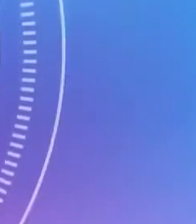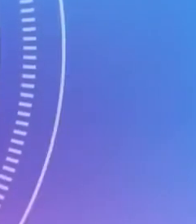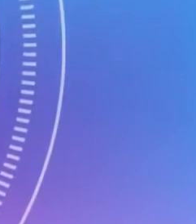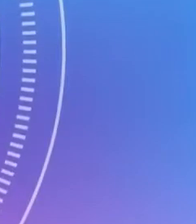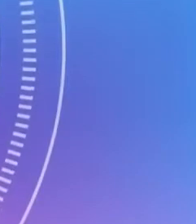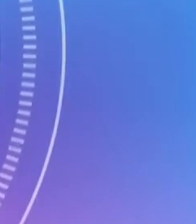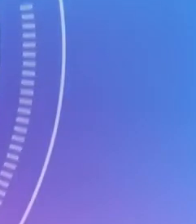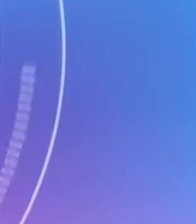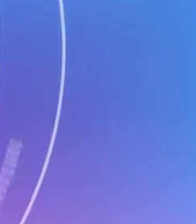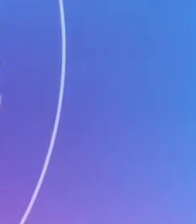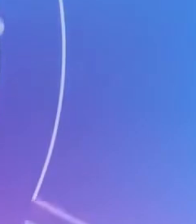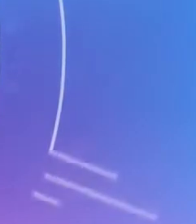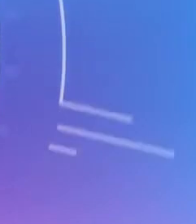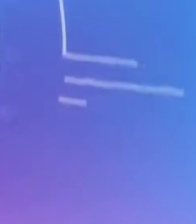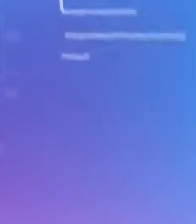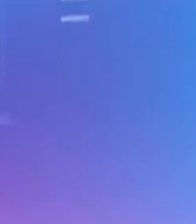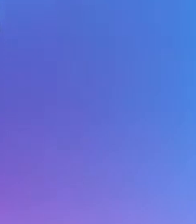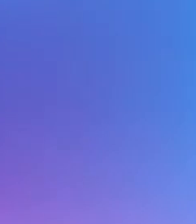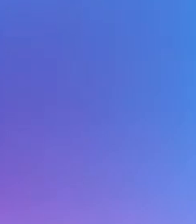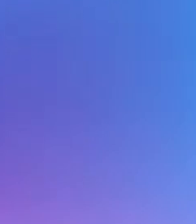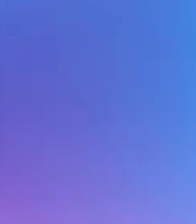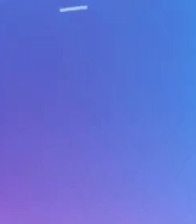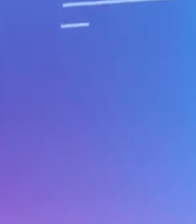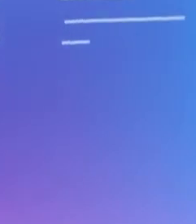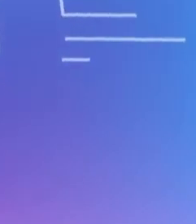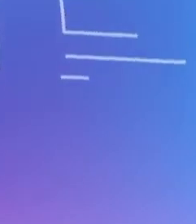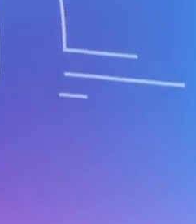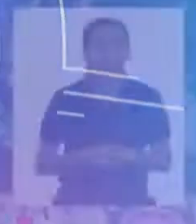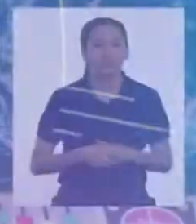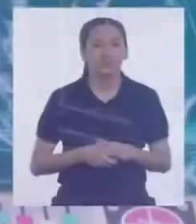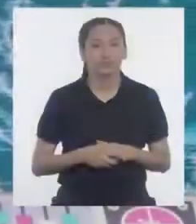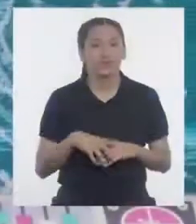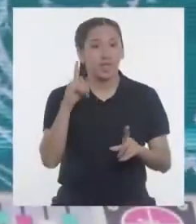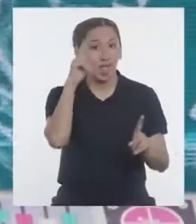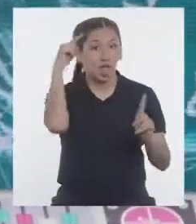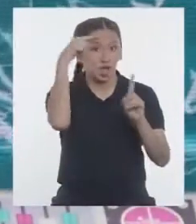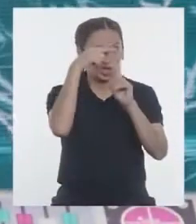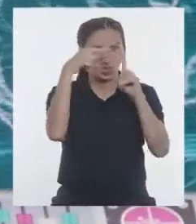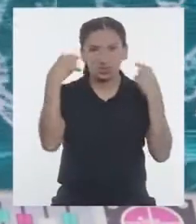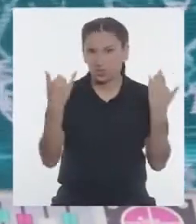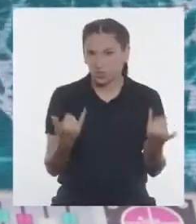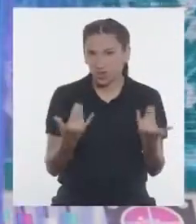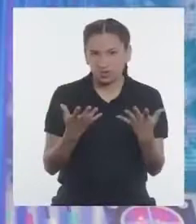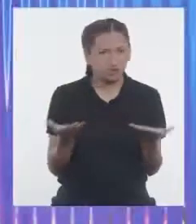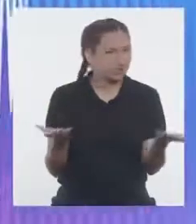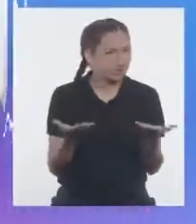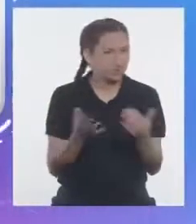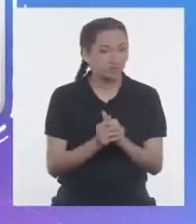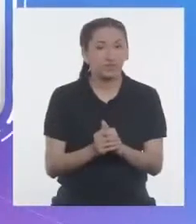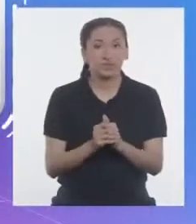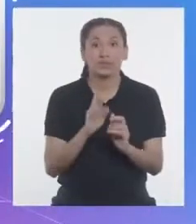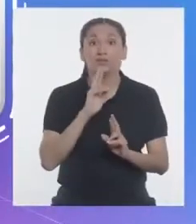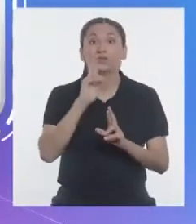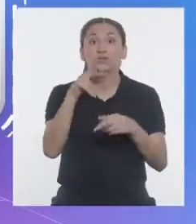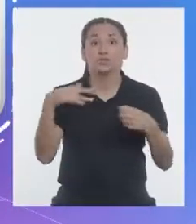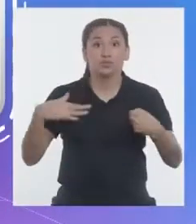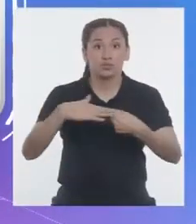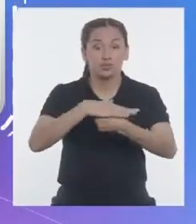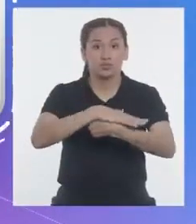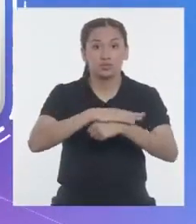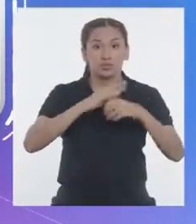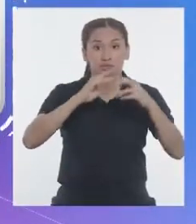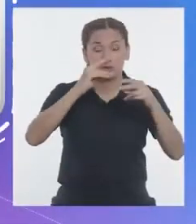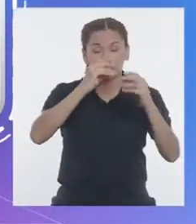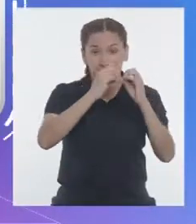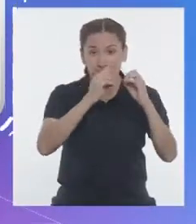Iniciando El Gran Desafío del Saber. El propósito del día es completar los